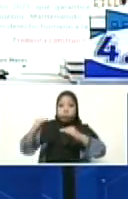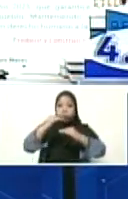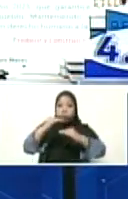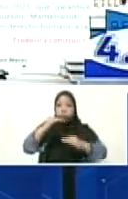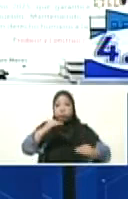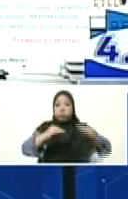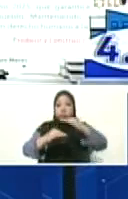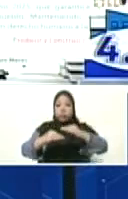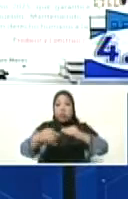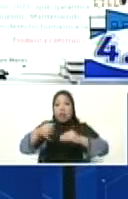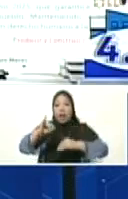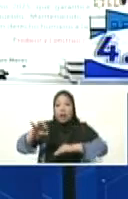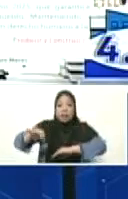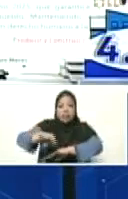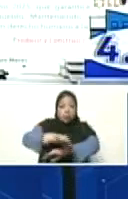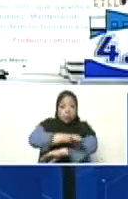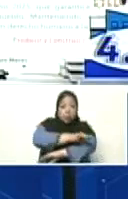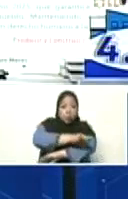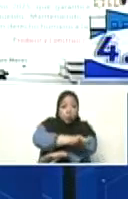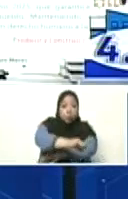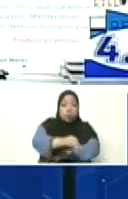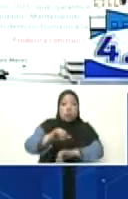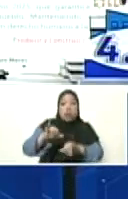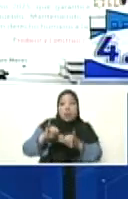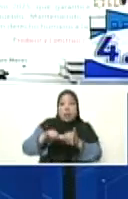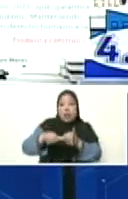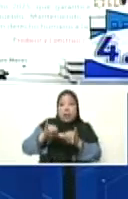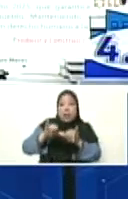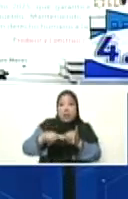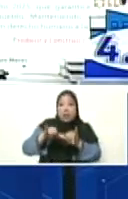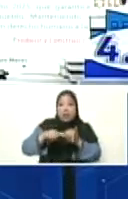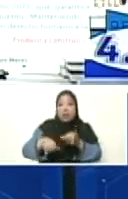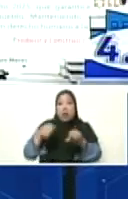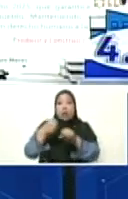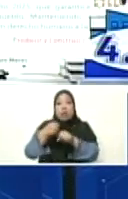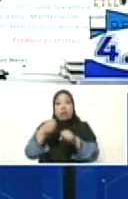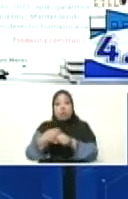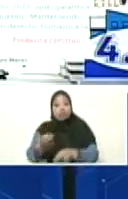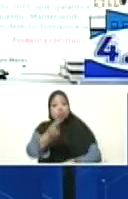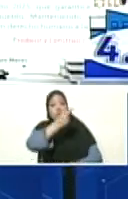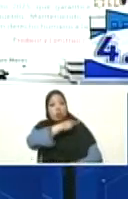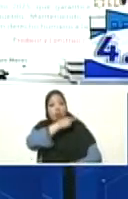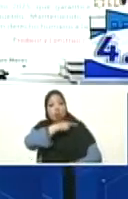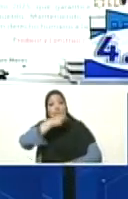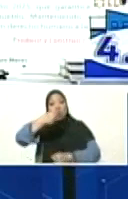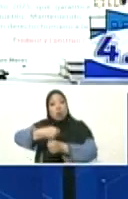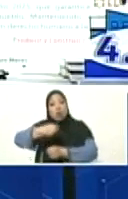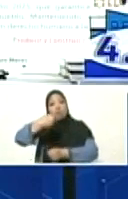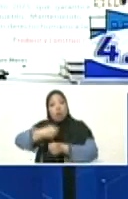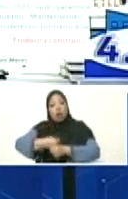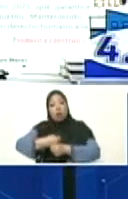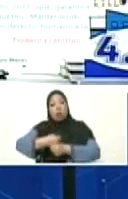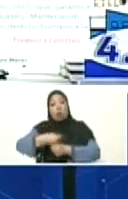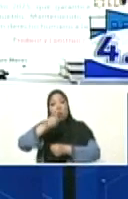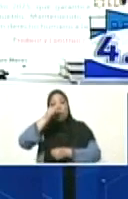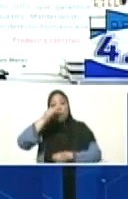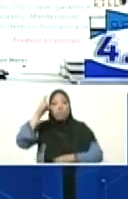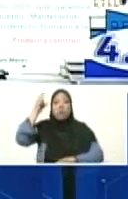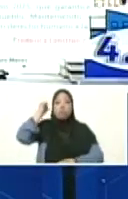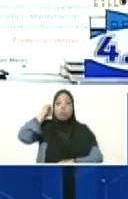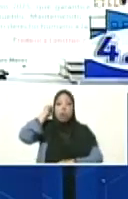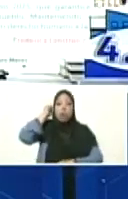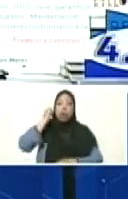ingenieros, arquitectos, jefes de obra, trabajadores, trabajadoras. Y se